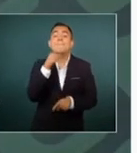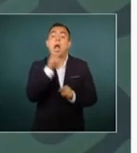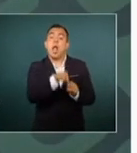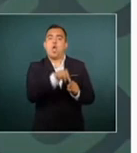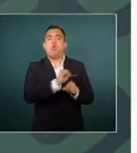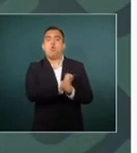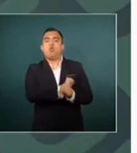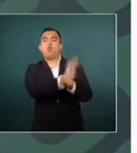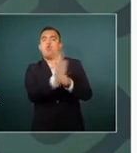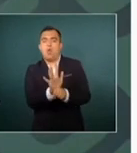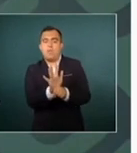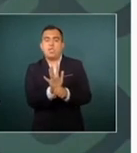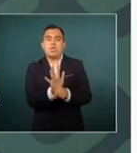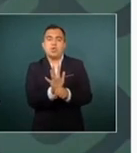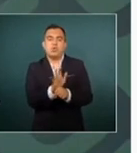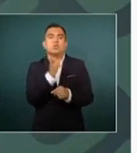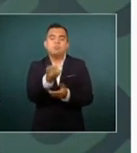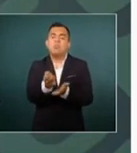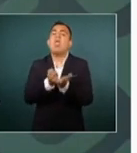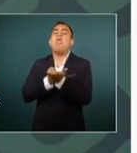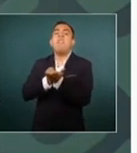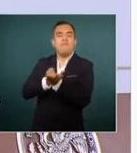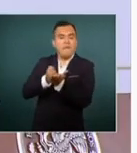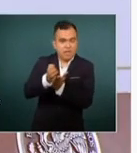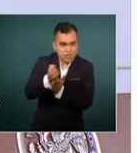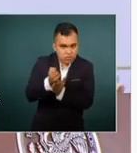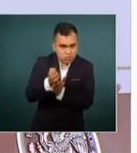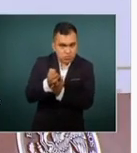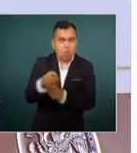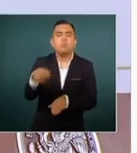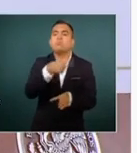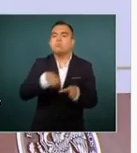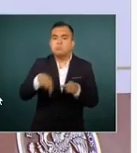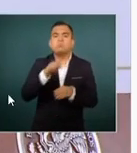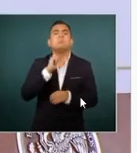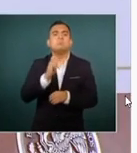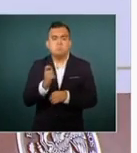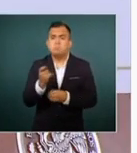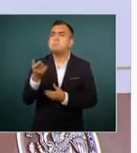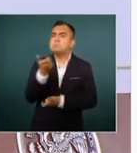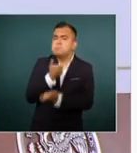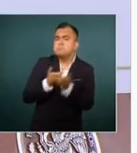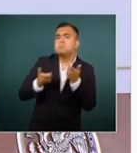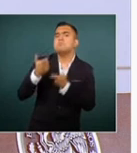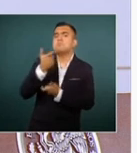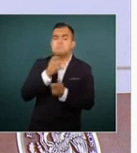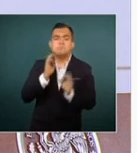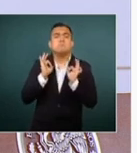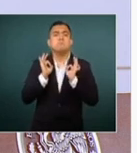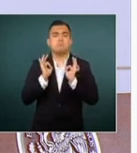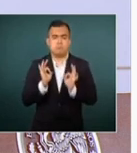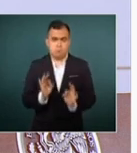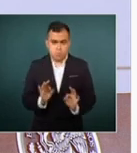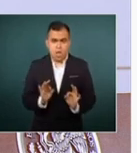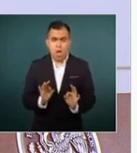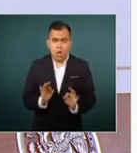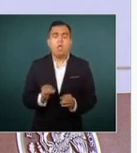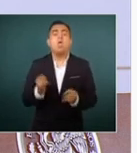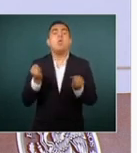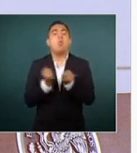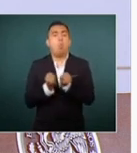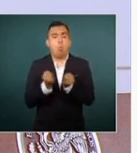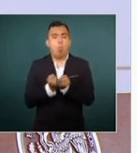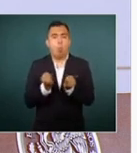la calificadora lo califica bien y su pueblo, eso ya lo hemos comentado anteriormente. ...y de enfrentar con estos recursos la